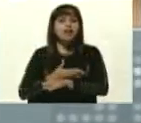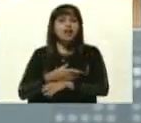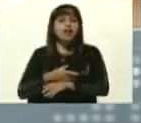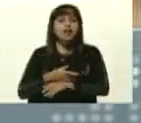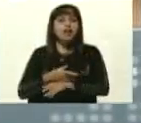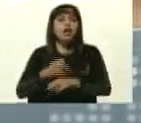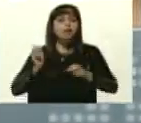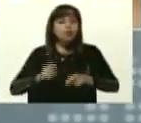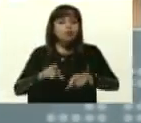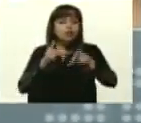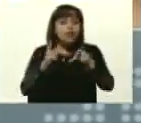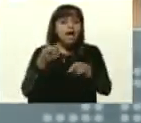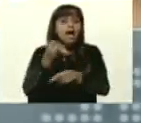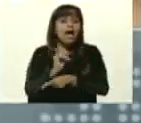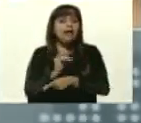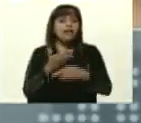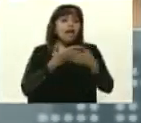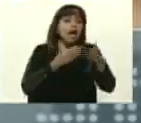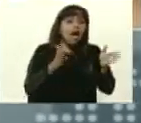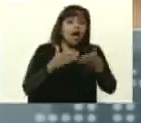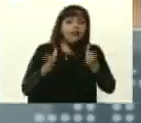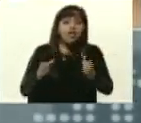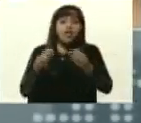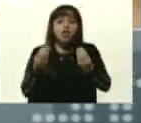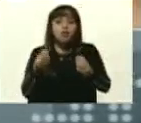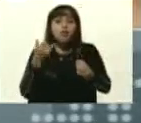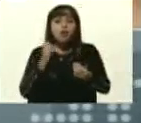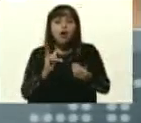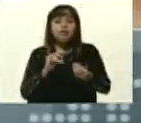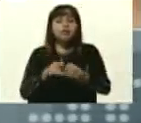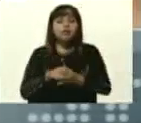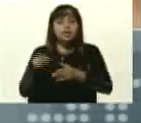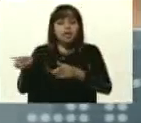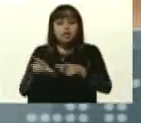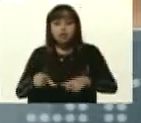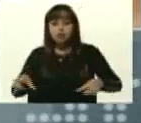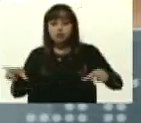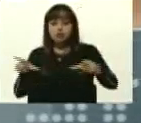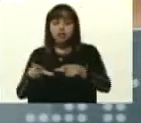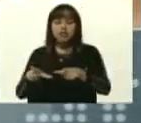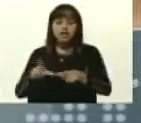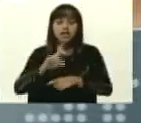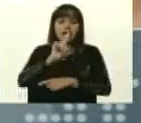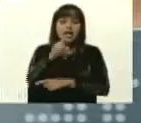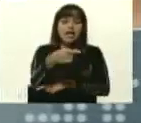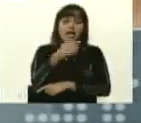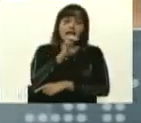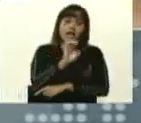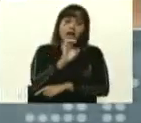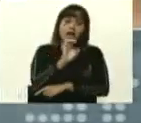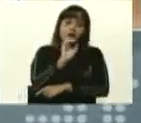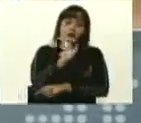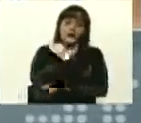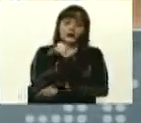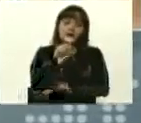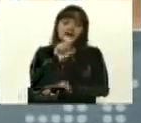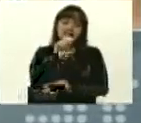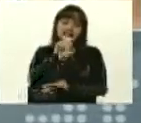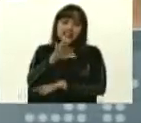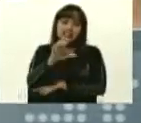oportunidades que se abren, que esta sala de geomática de la Agencia Bolivariana para Actividades